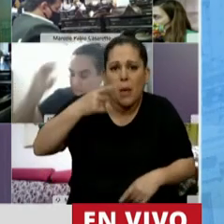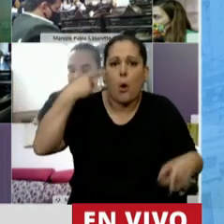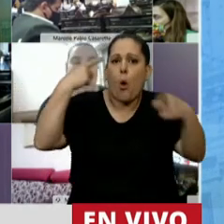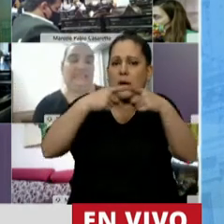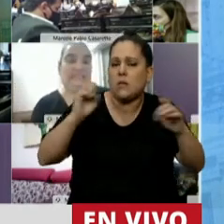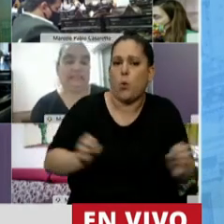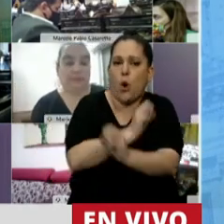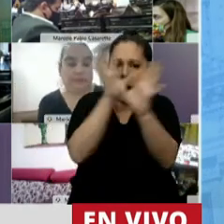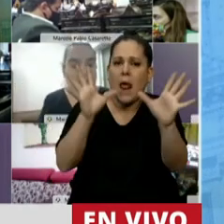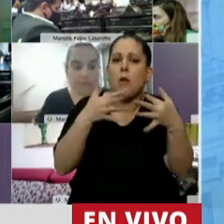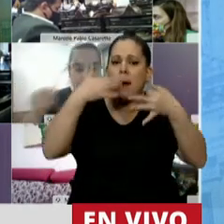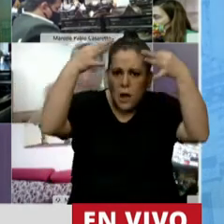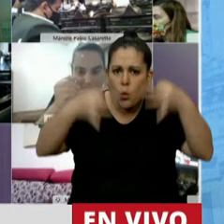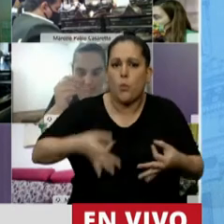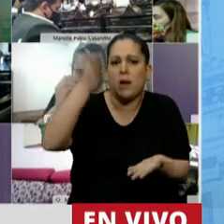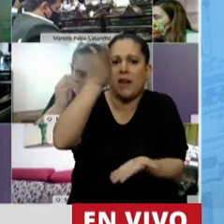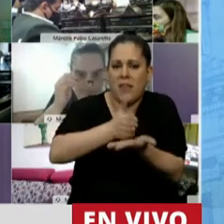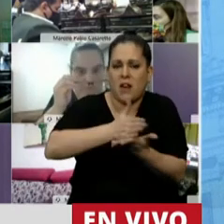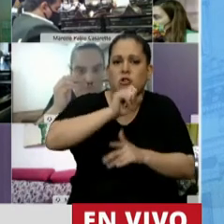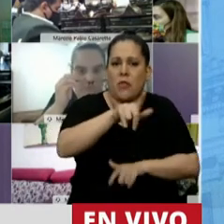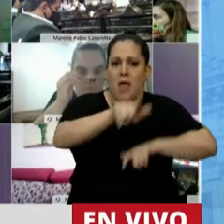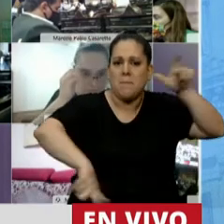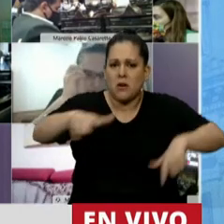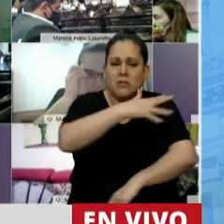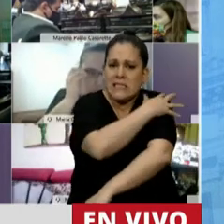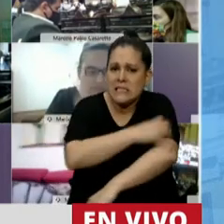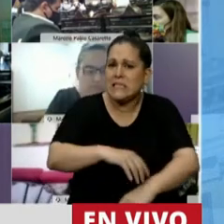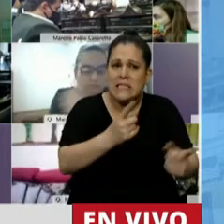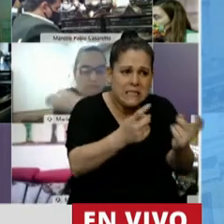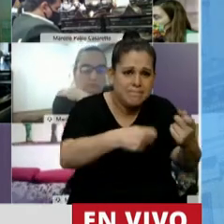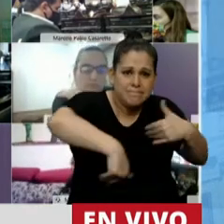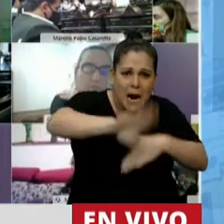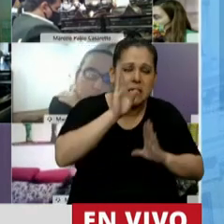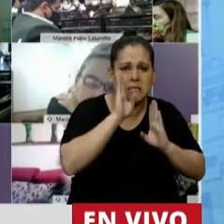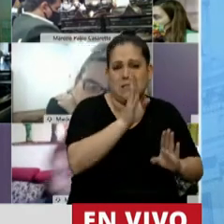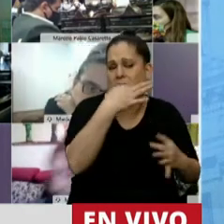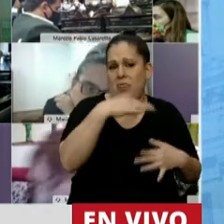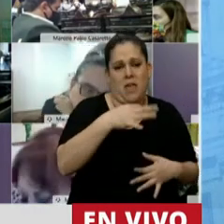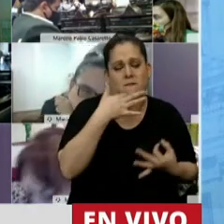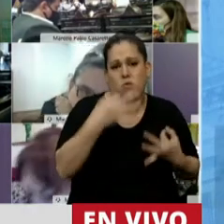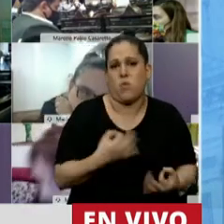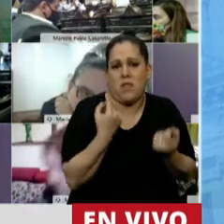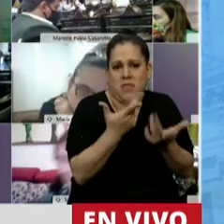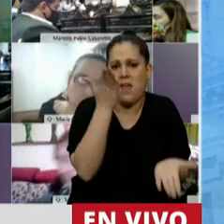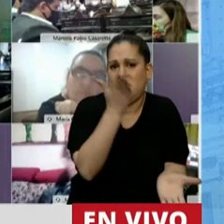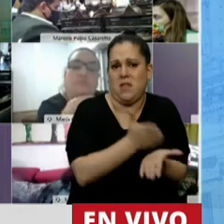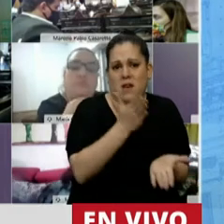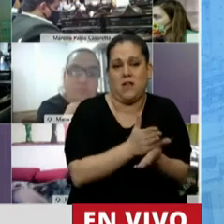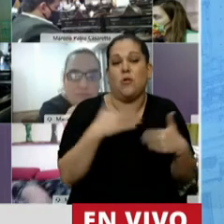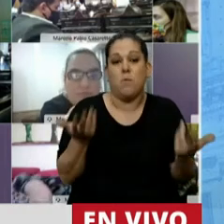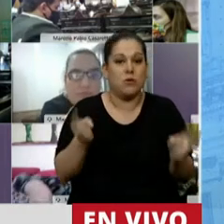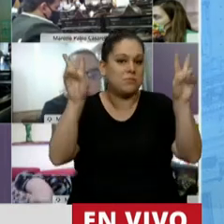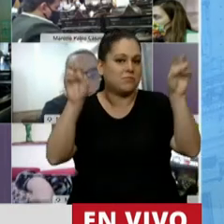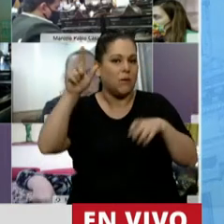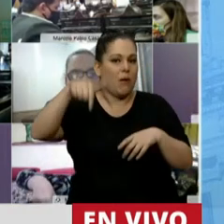clara para garantizar los derechos de los sectores que peor la están pasando. Y de esto se trata el aporte extraordinario,